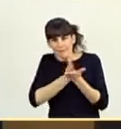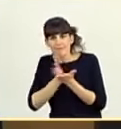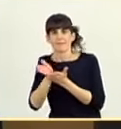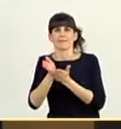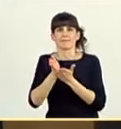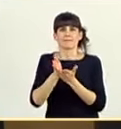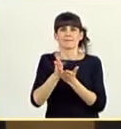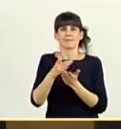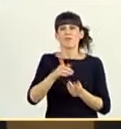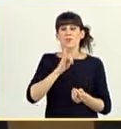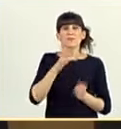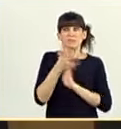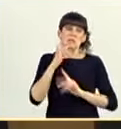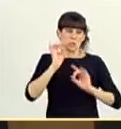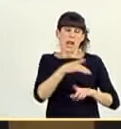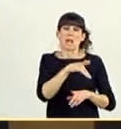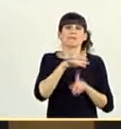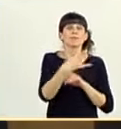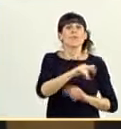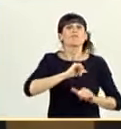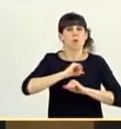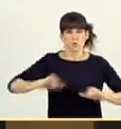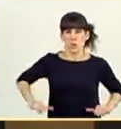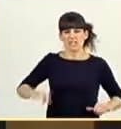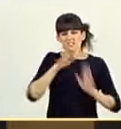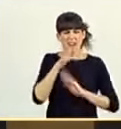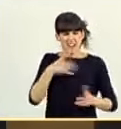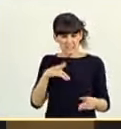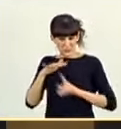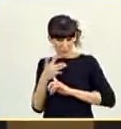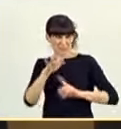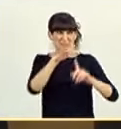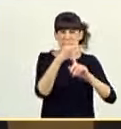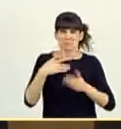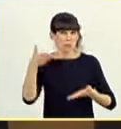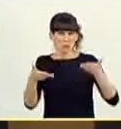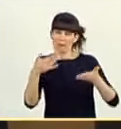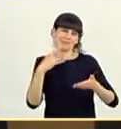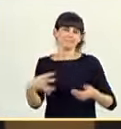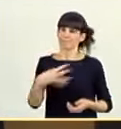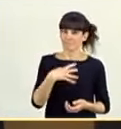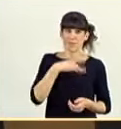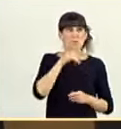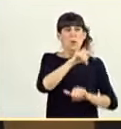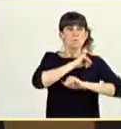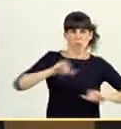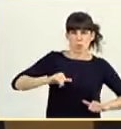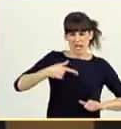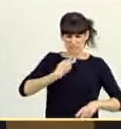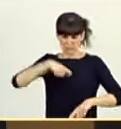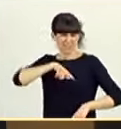la que han utilizado el caso de Portugal, pero no es comparable con la nuestra porque en Portugal, a diferencia de en España,